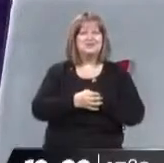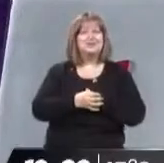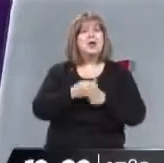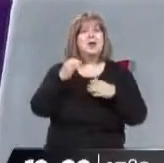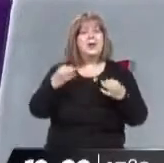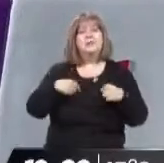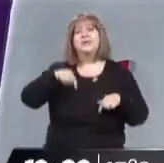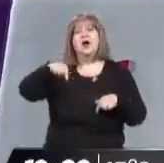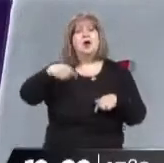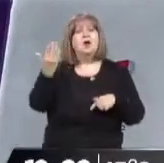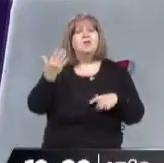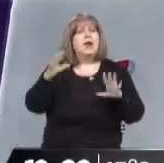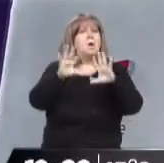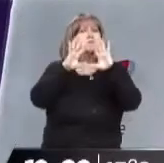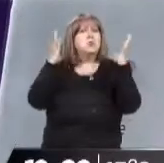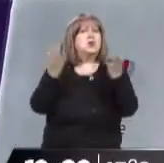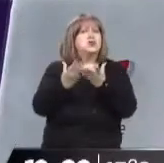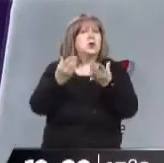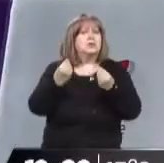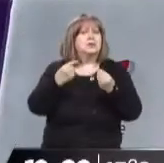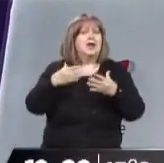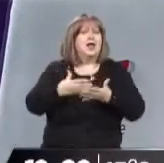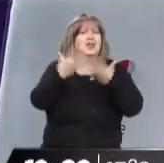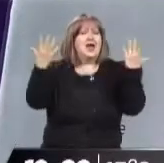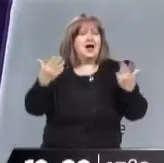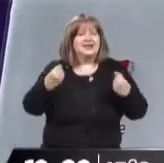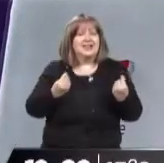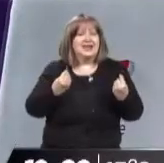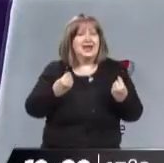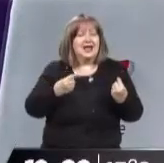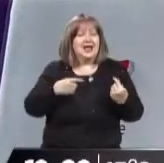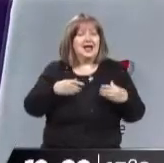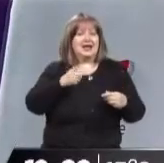Bueno, hoy en el Día Internacional de la Lucha contra el Cáncer de Mama, hemos estado viendo distintas actividades.